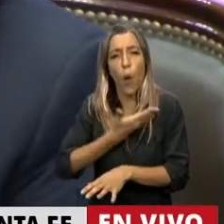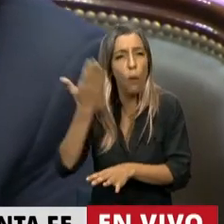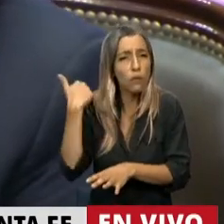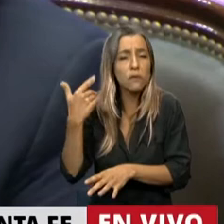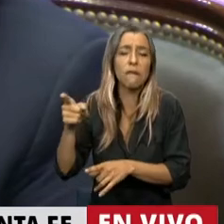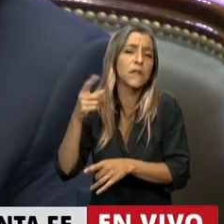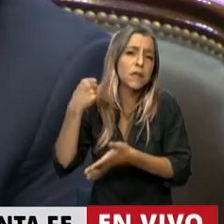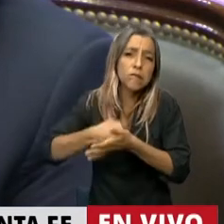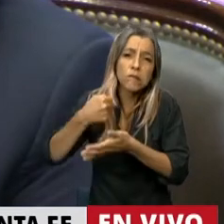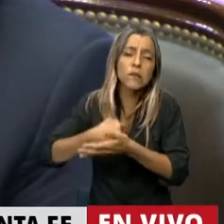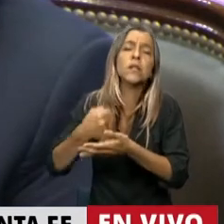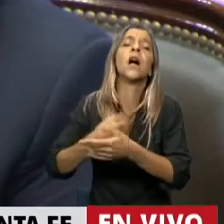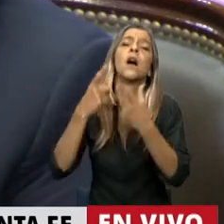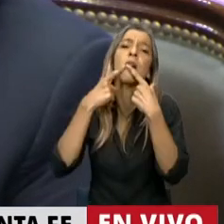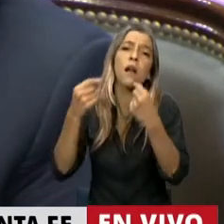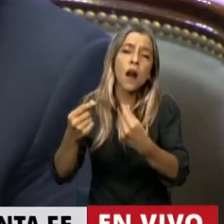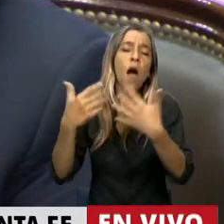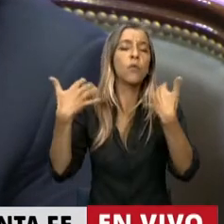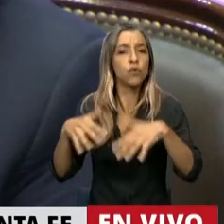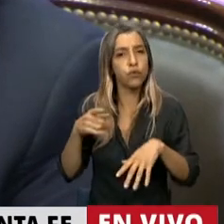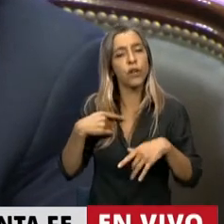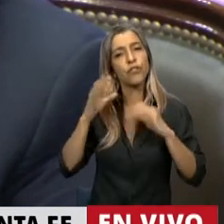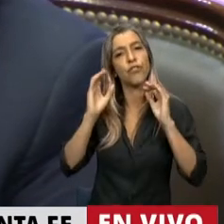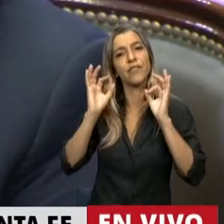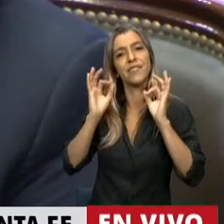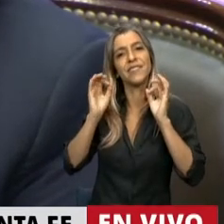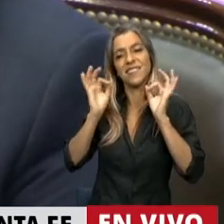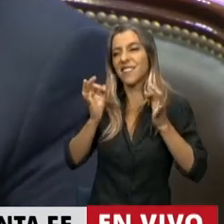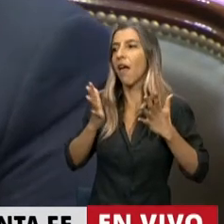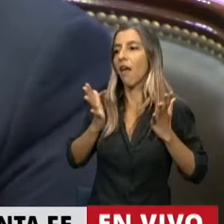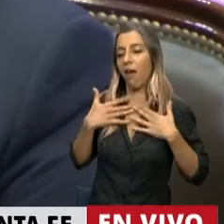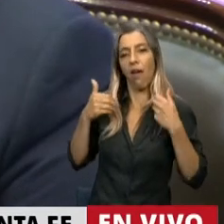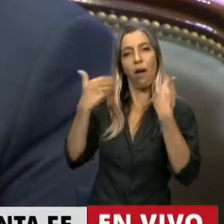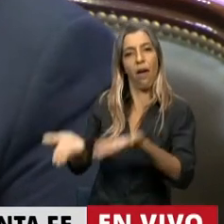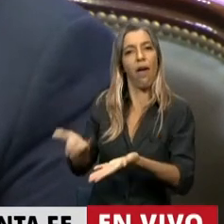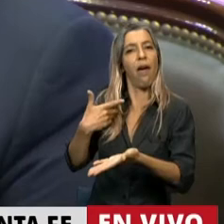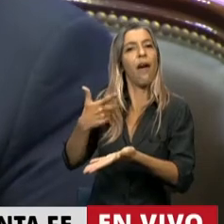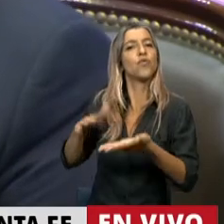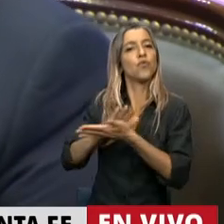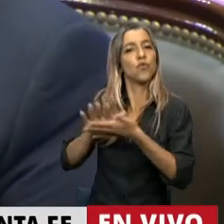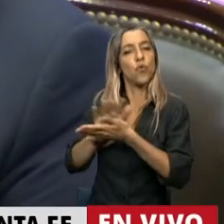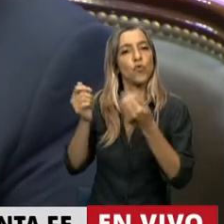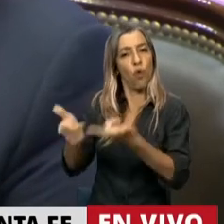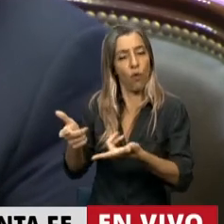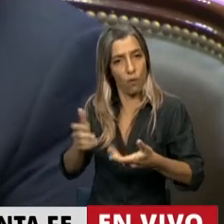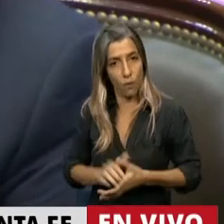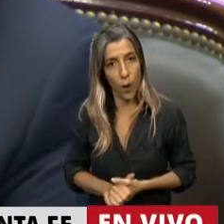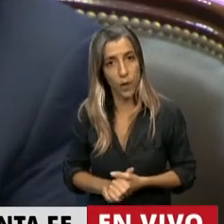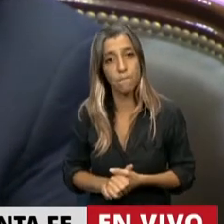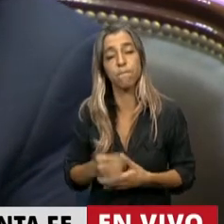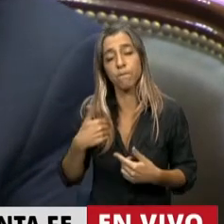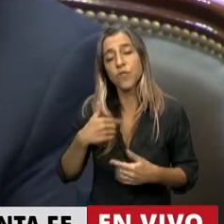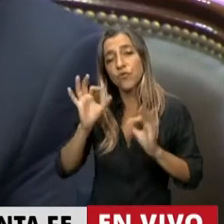Aquellos centros comerciales, económico, industriales, de esas ciudades pujantes de mi